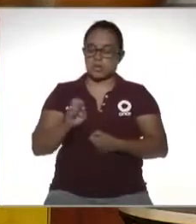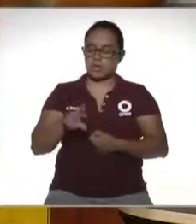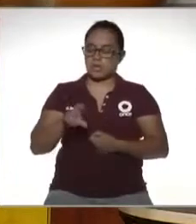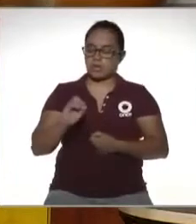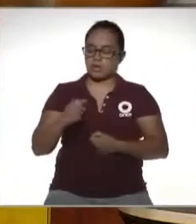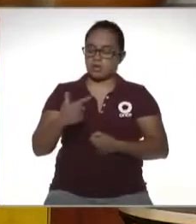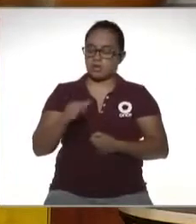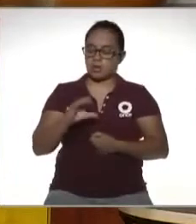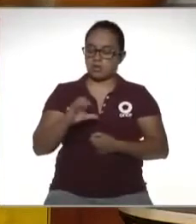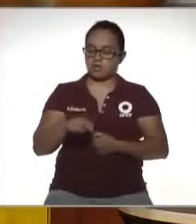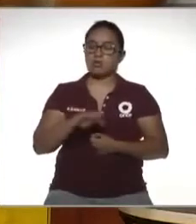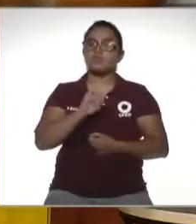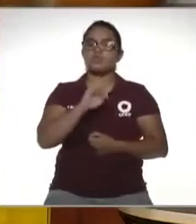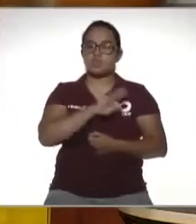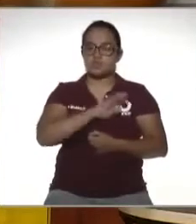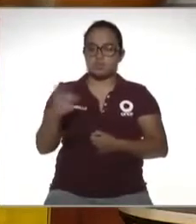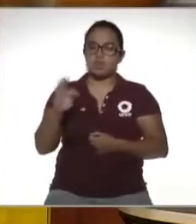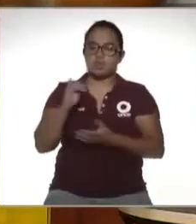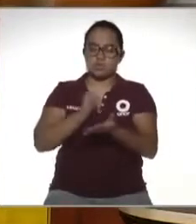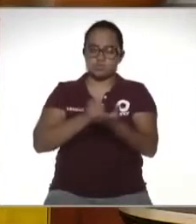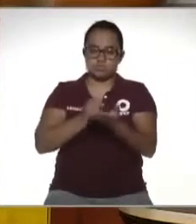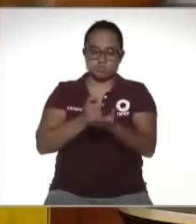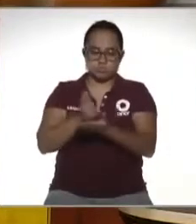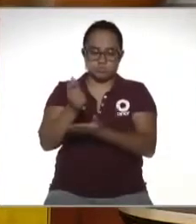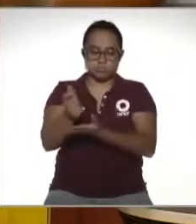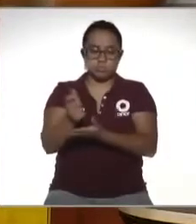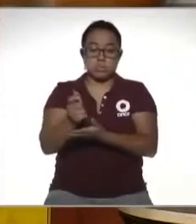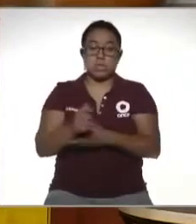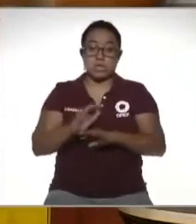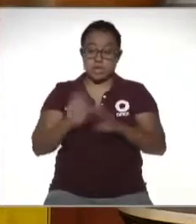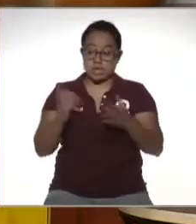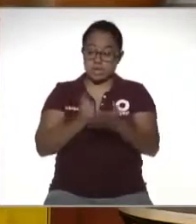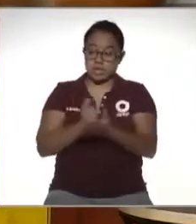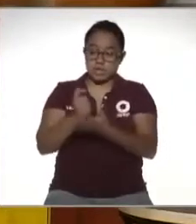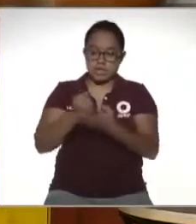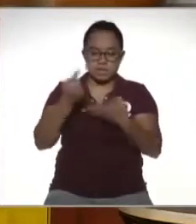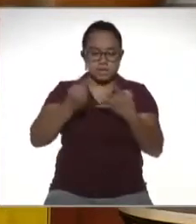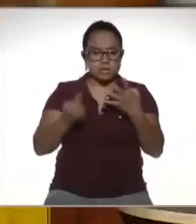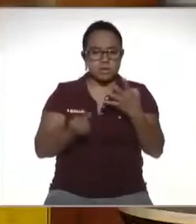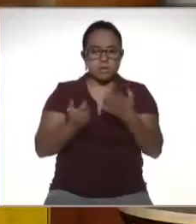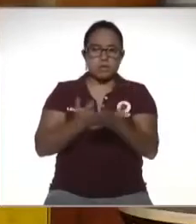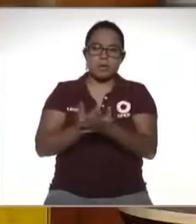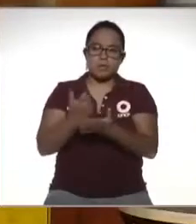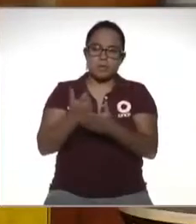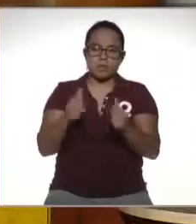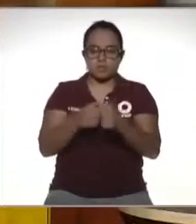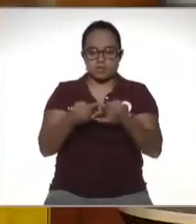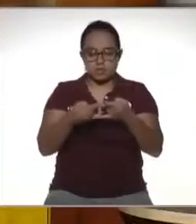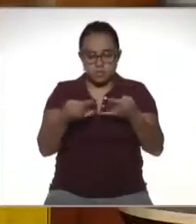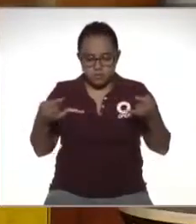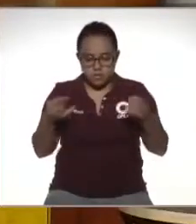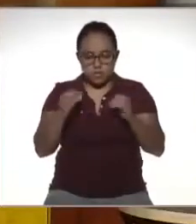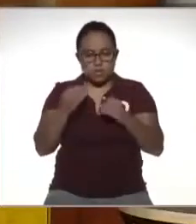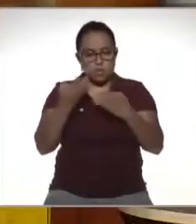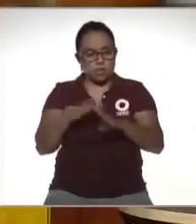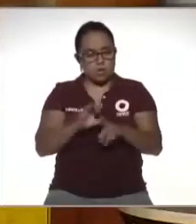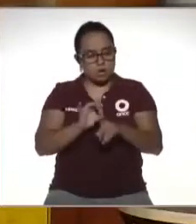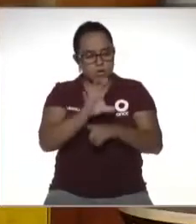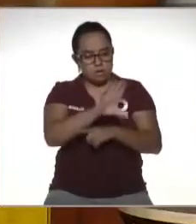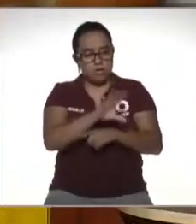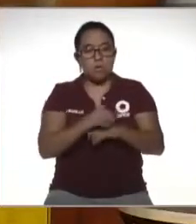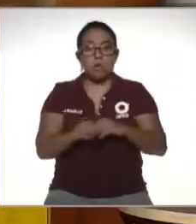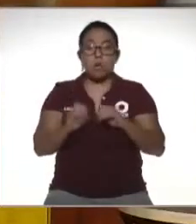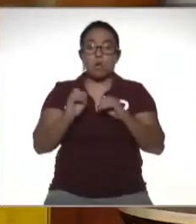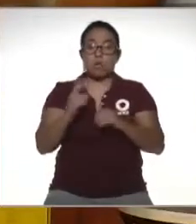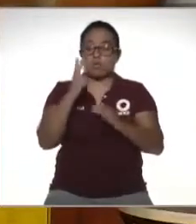que fueron deducibles que efectivamente pagó al decir efectivamente pagó pues con los requisitos de pago con cheque o con transferencia o solamente cuando son